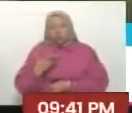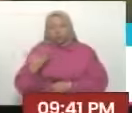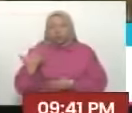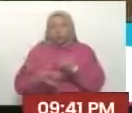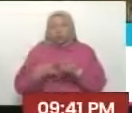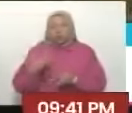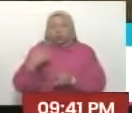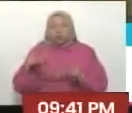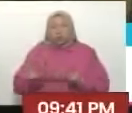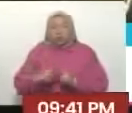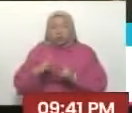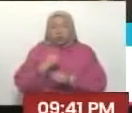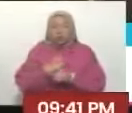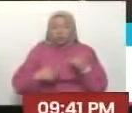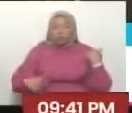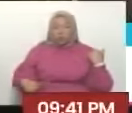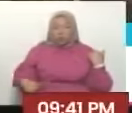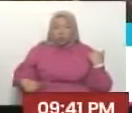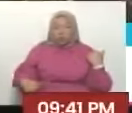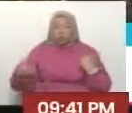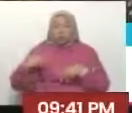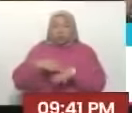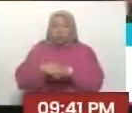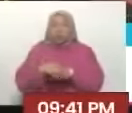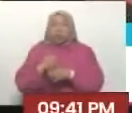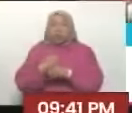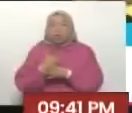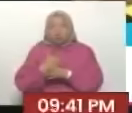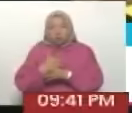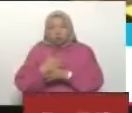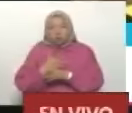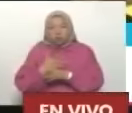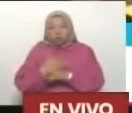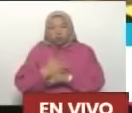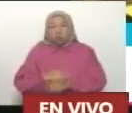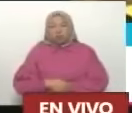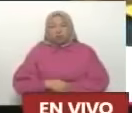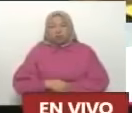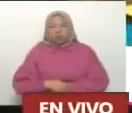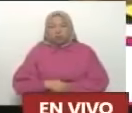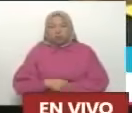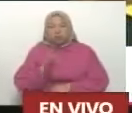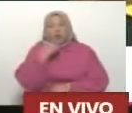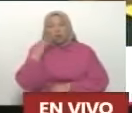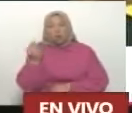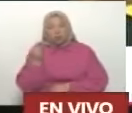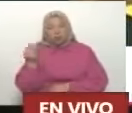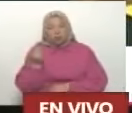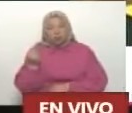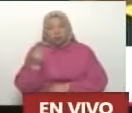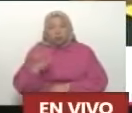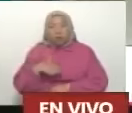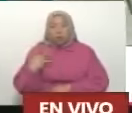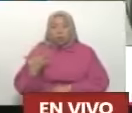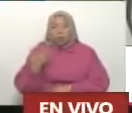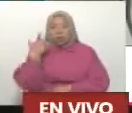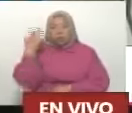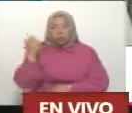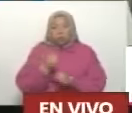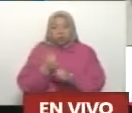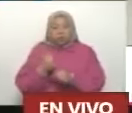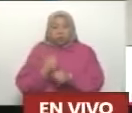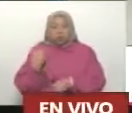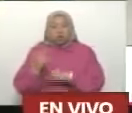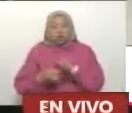encontrarte con el presidente e interactuar con él. Y que la juventud pueda ver que sus sueños puedan